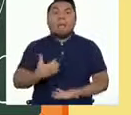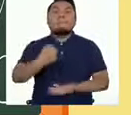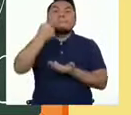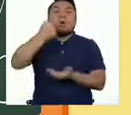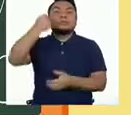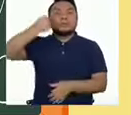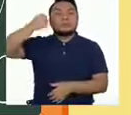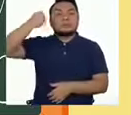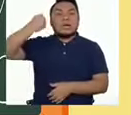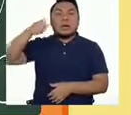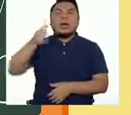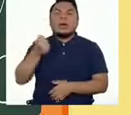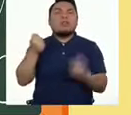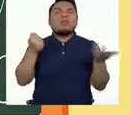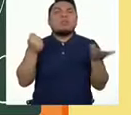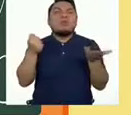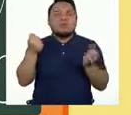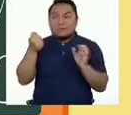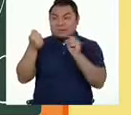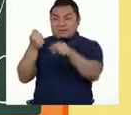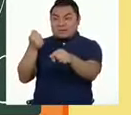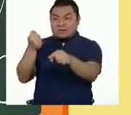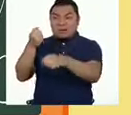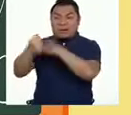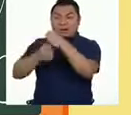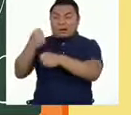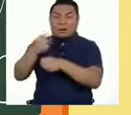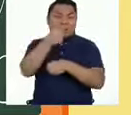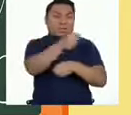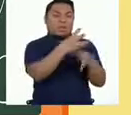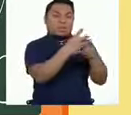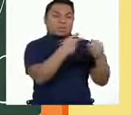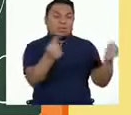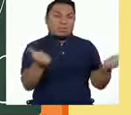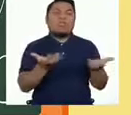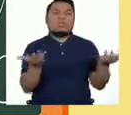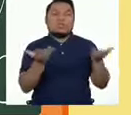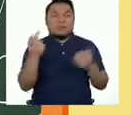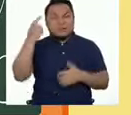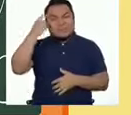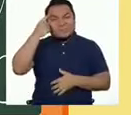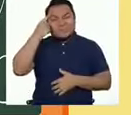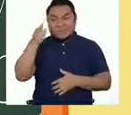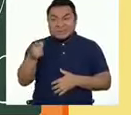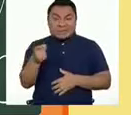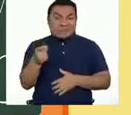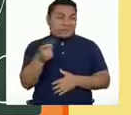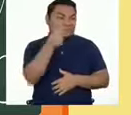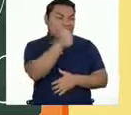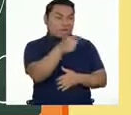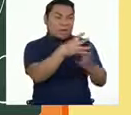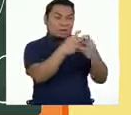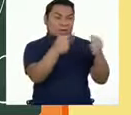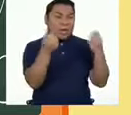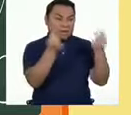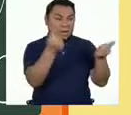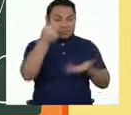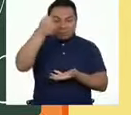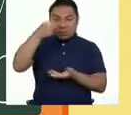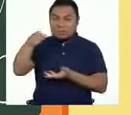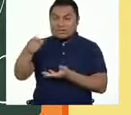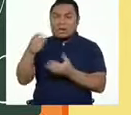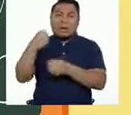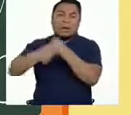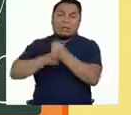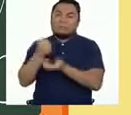plástico. ¿Dónde ubicaríamos la bolsa? ¿En los elementos que se degradan rápido o elementos que no?